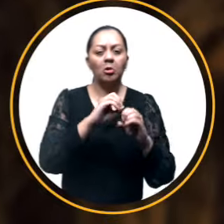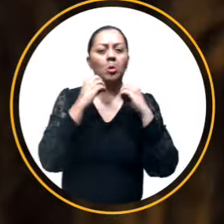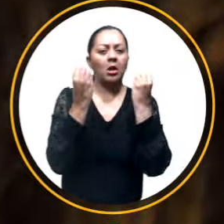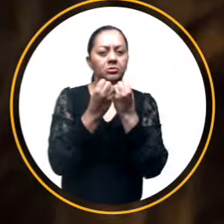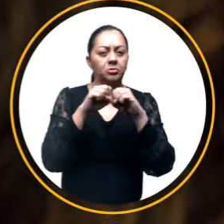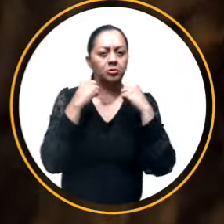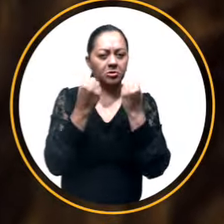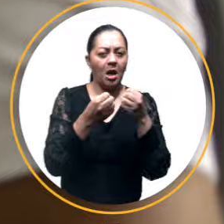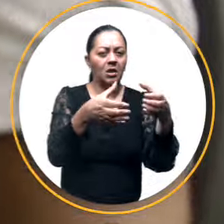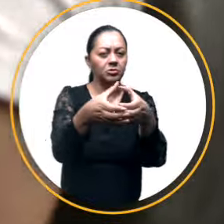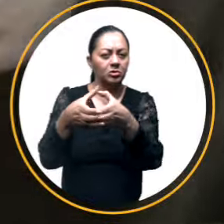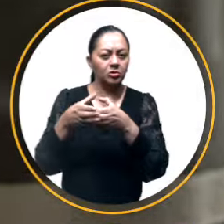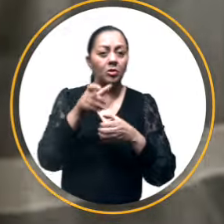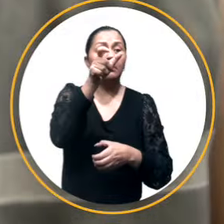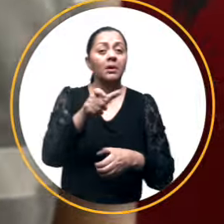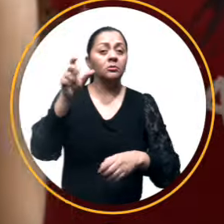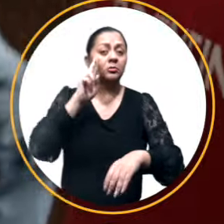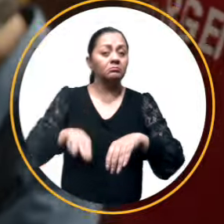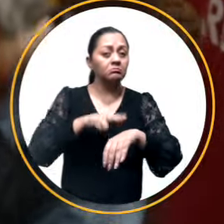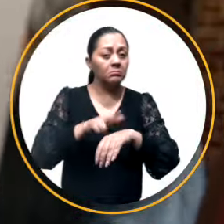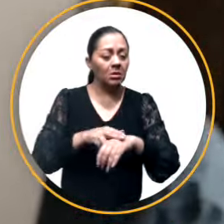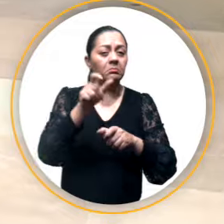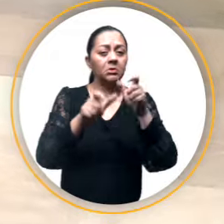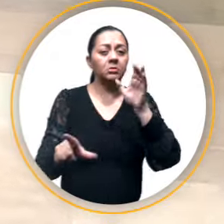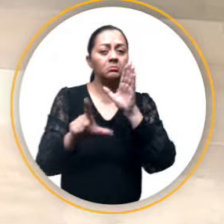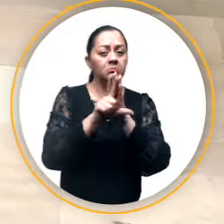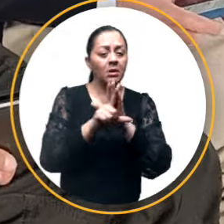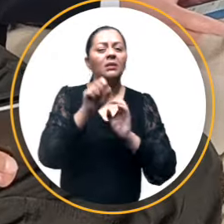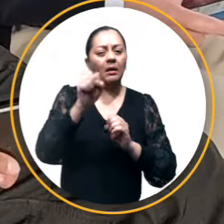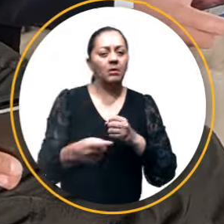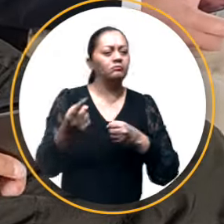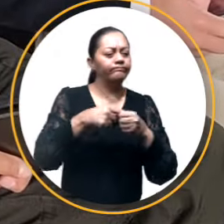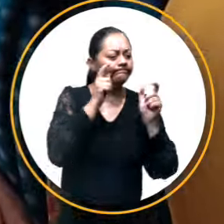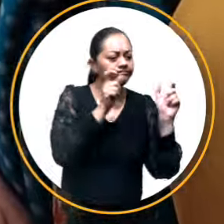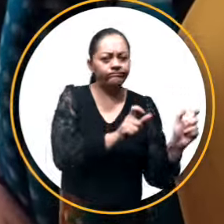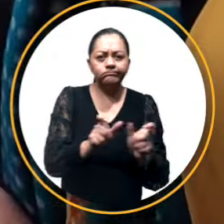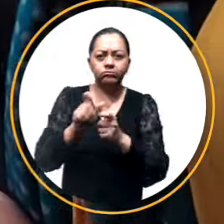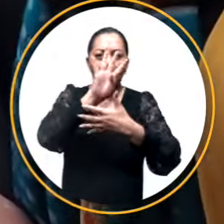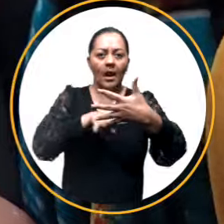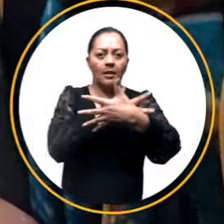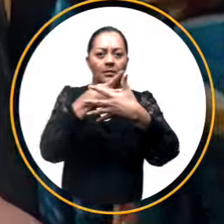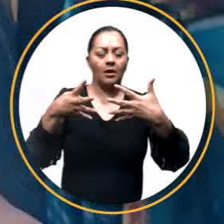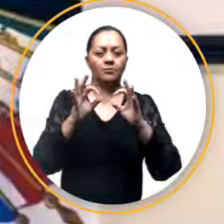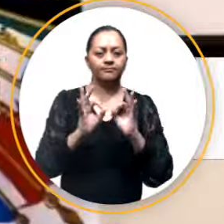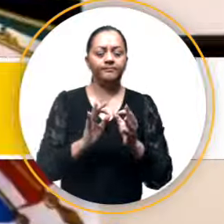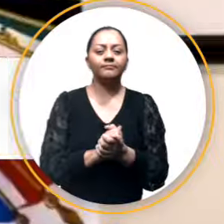organizaciones sociales, personas naturales y jurídicas, para que estén presentes en todos los hitos del calendario electoral.